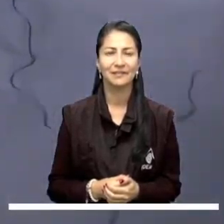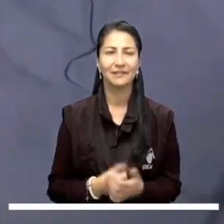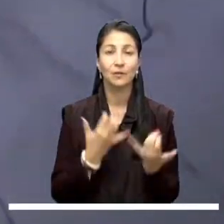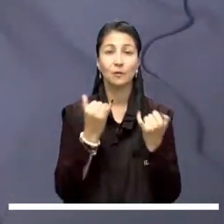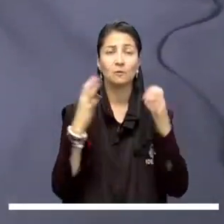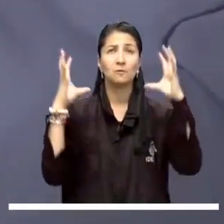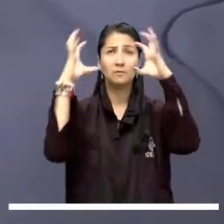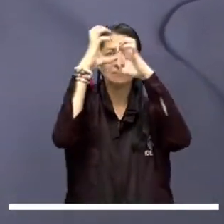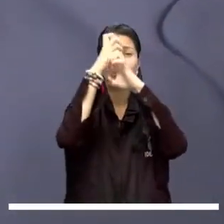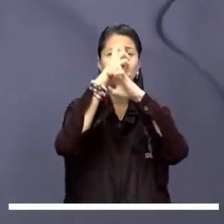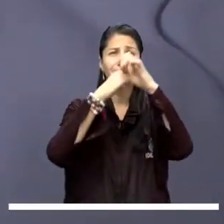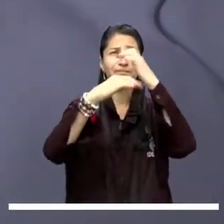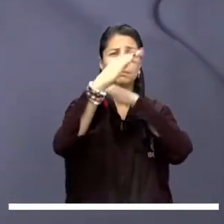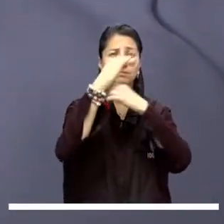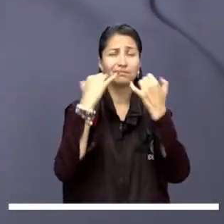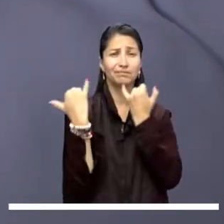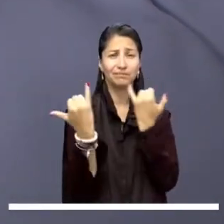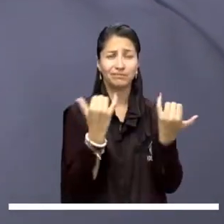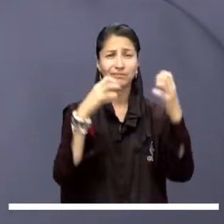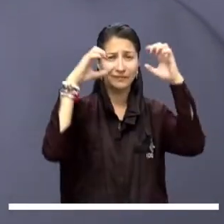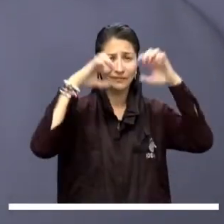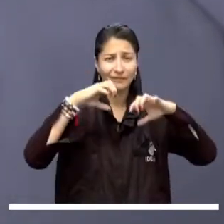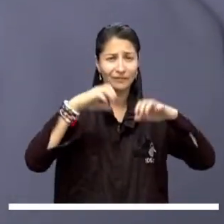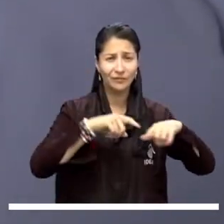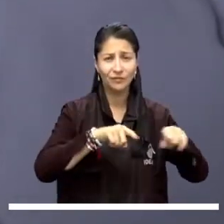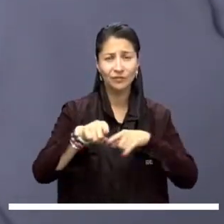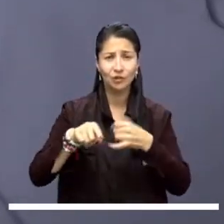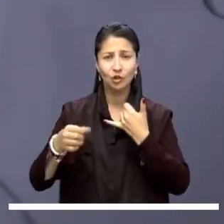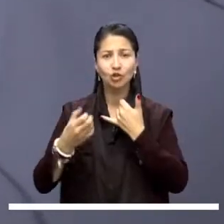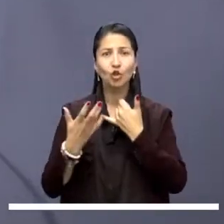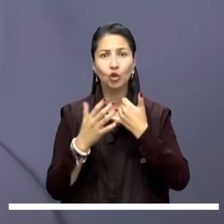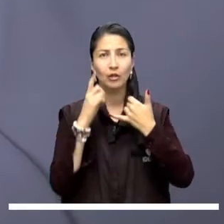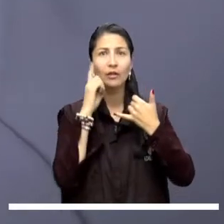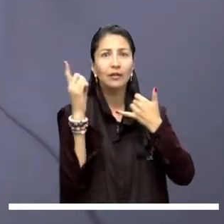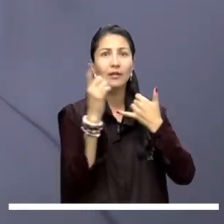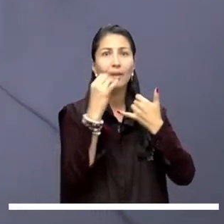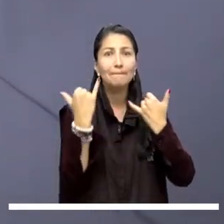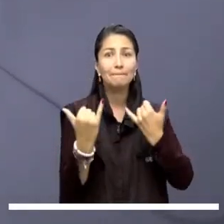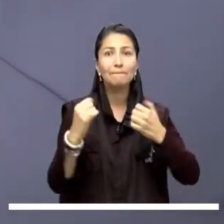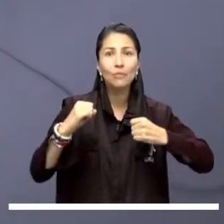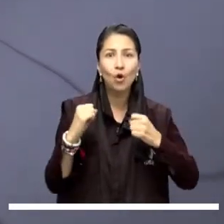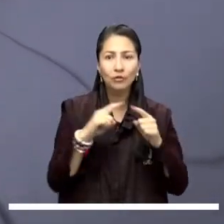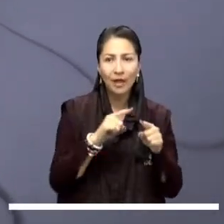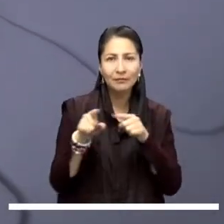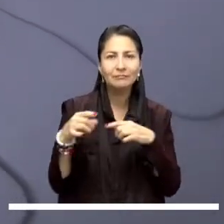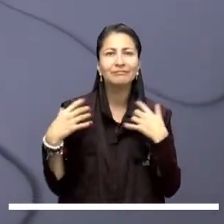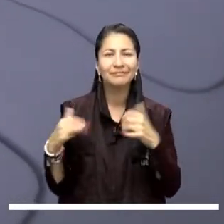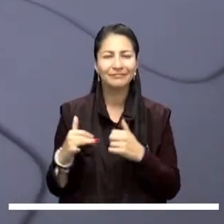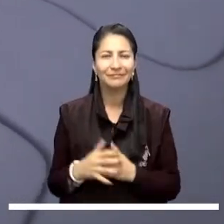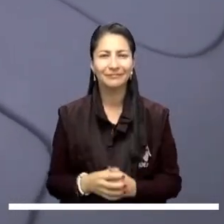cielo cubierto de nubes y posibles lluvias quizá al oriente de la ciudad espera la capital colombiana